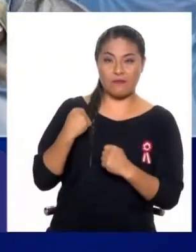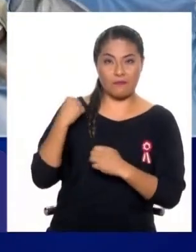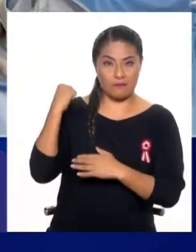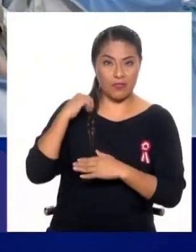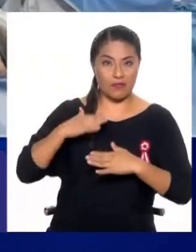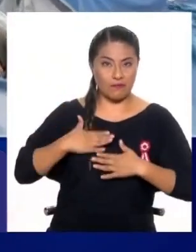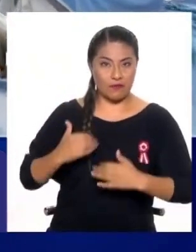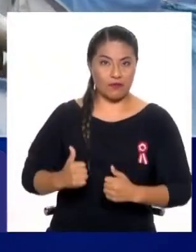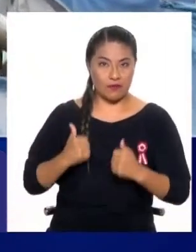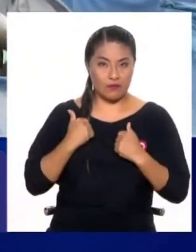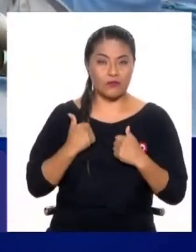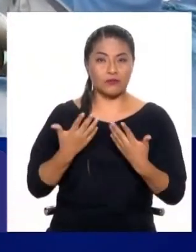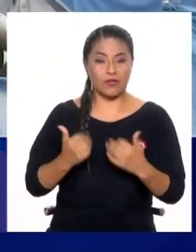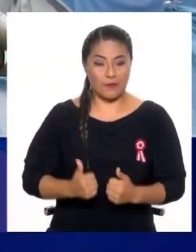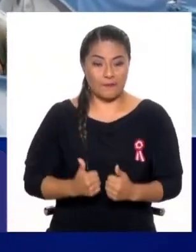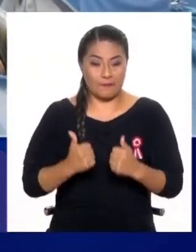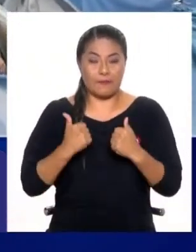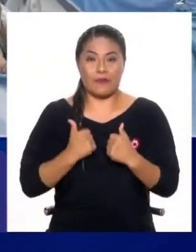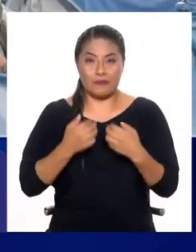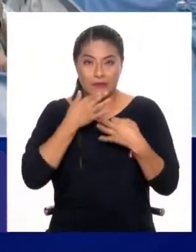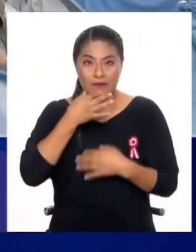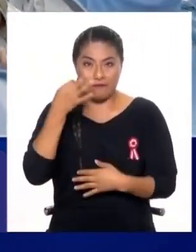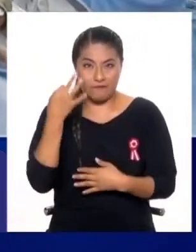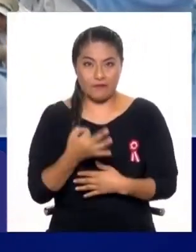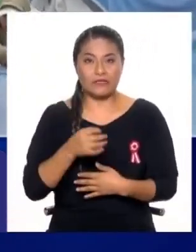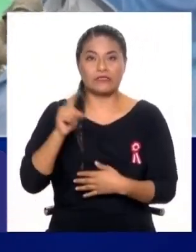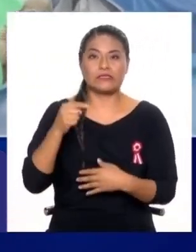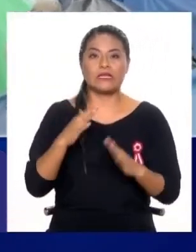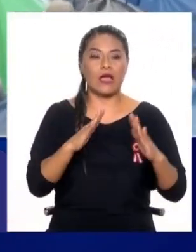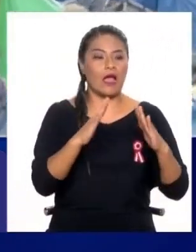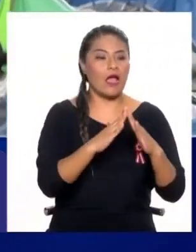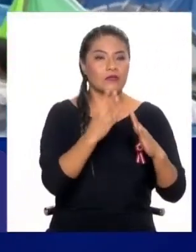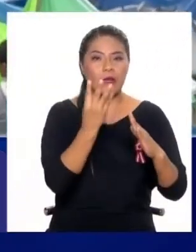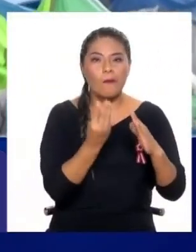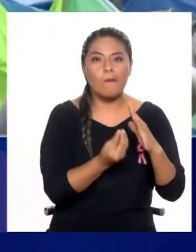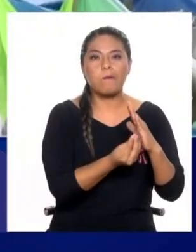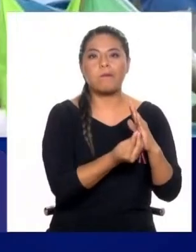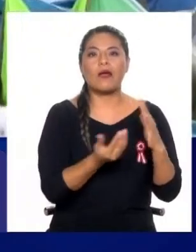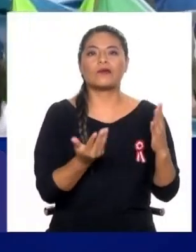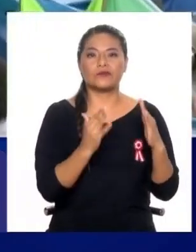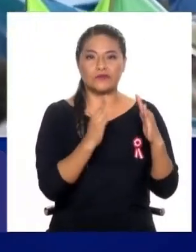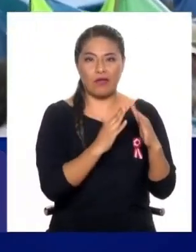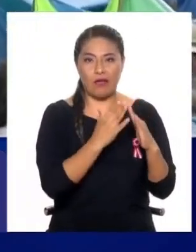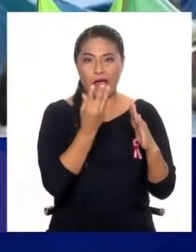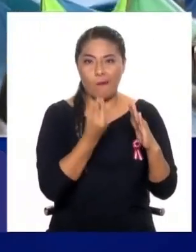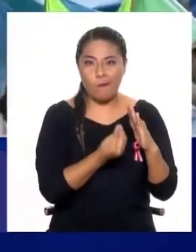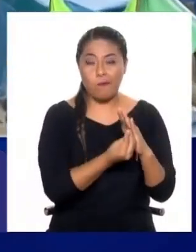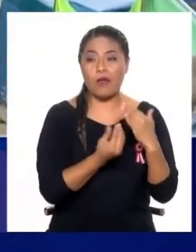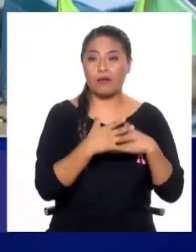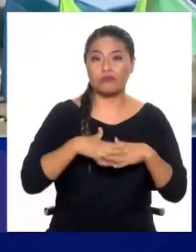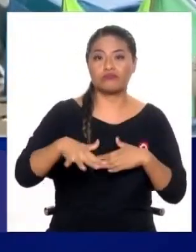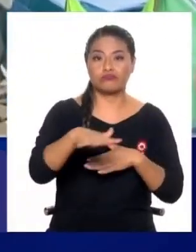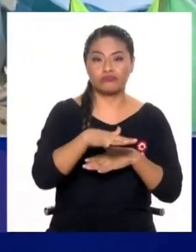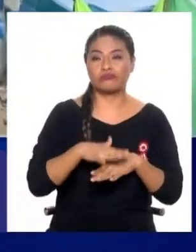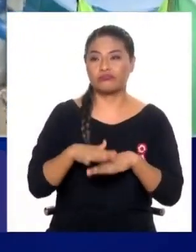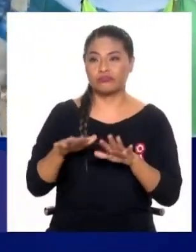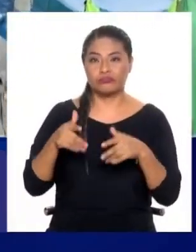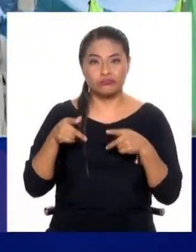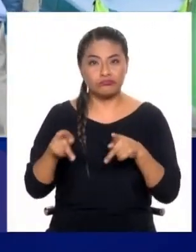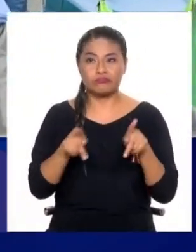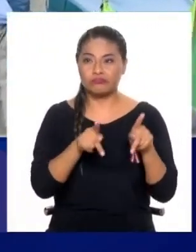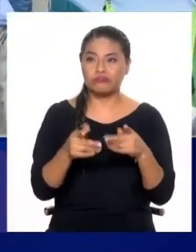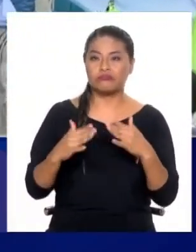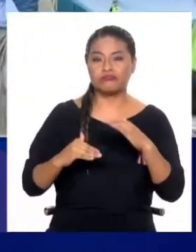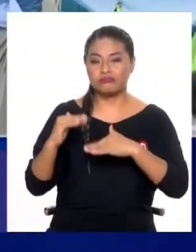dice que para poder vivir de manera adecuada hace falta una vivienda. Y no cualquier vivienda, una vivienda en un entorno que le permita un